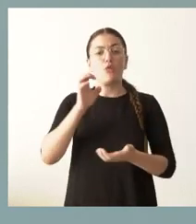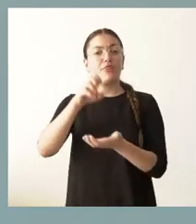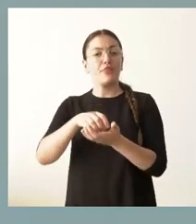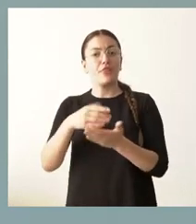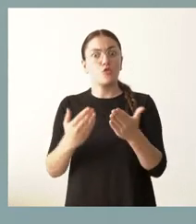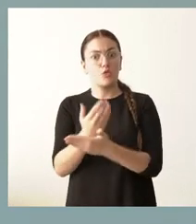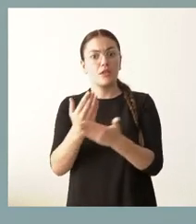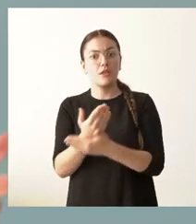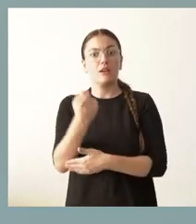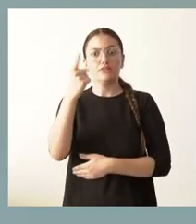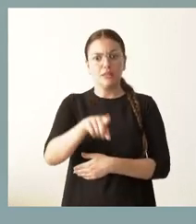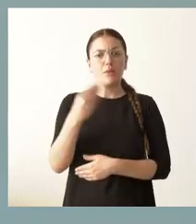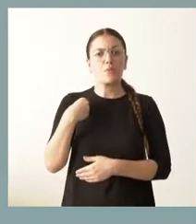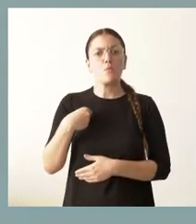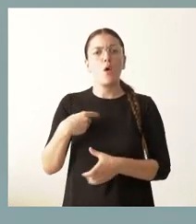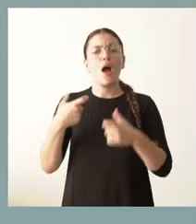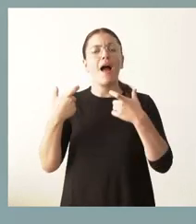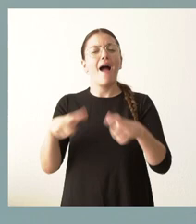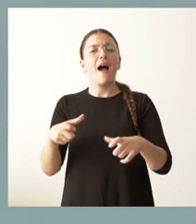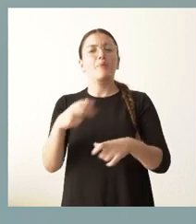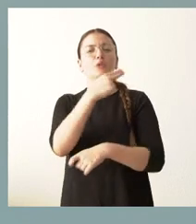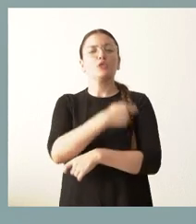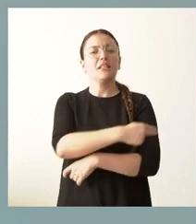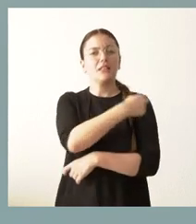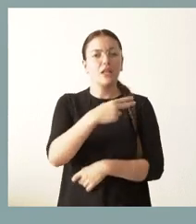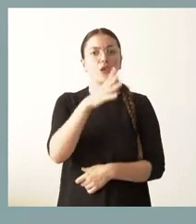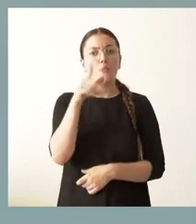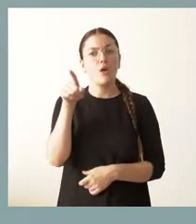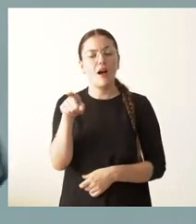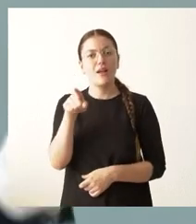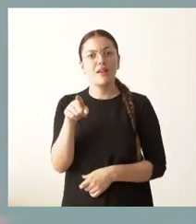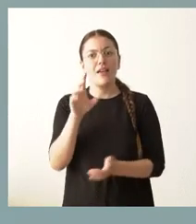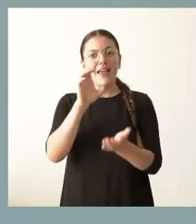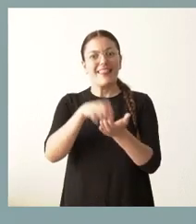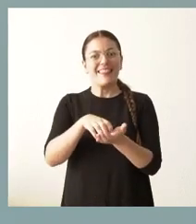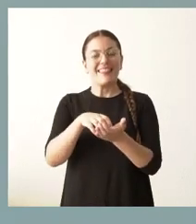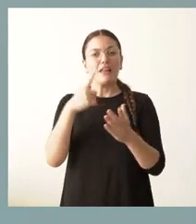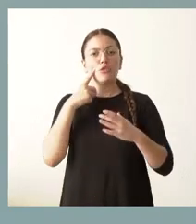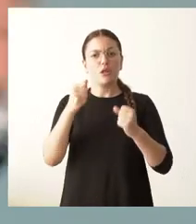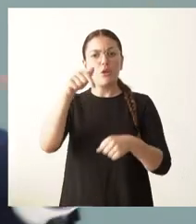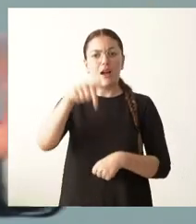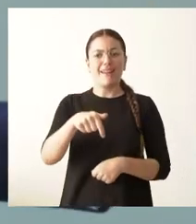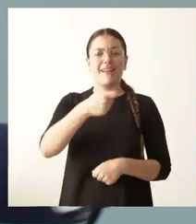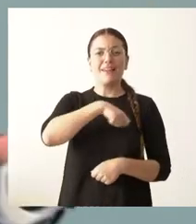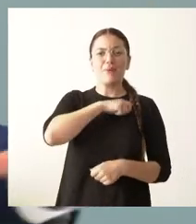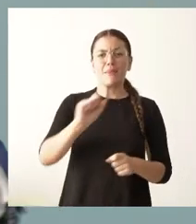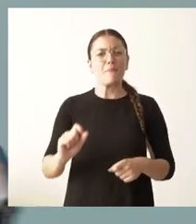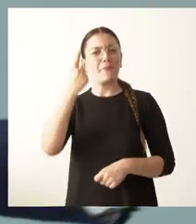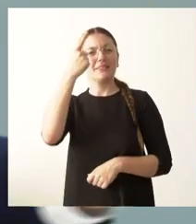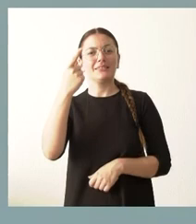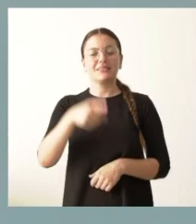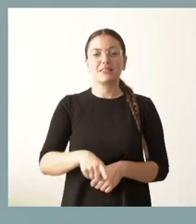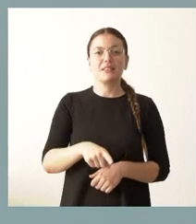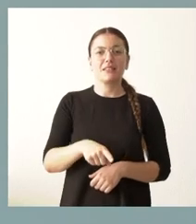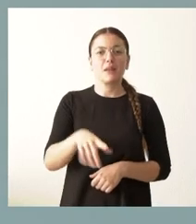ámbito sanitario, donde tenemos el mayor número de toda España de centros de salud y también de consultorios locales y el mayor ratio de consultorios locales y de